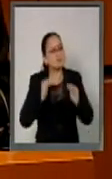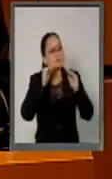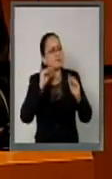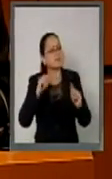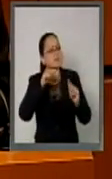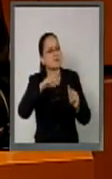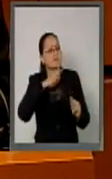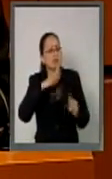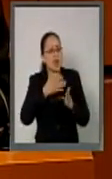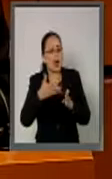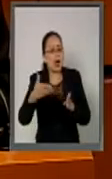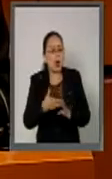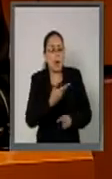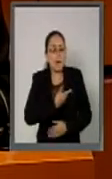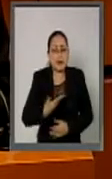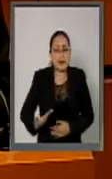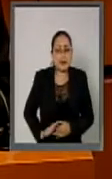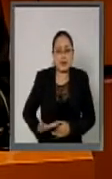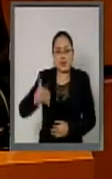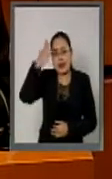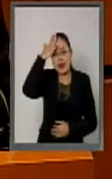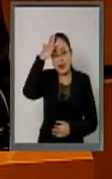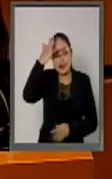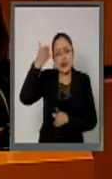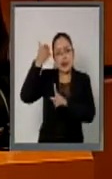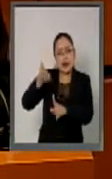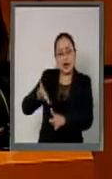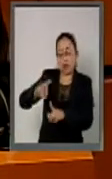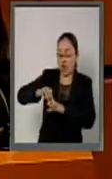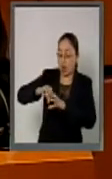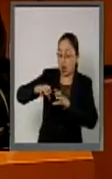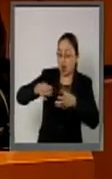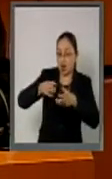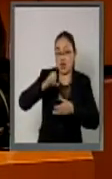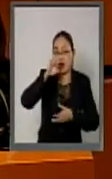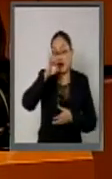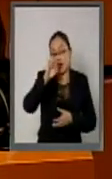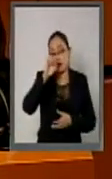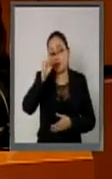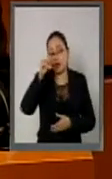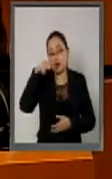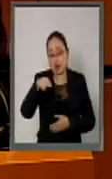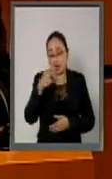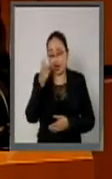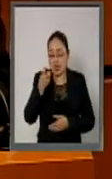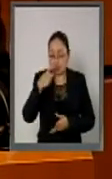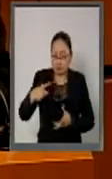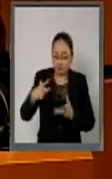esta administración encabezada por el presidente Enrique Peña Nieto.